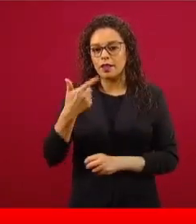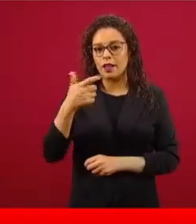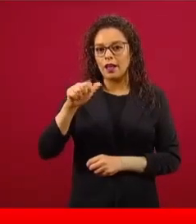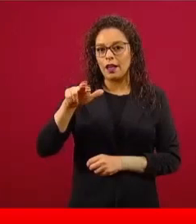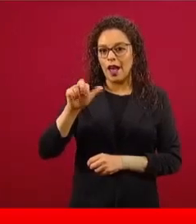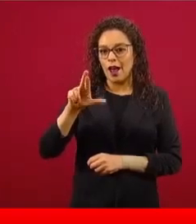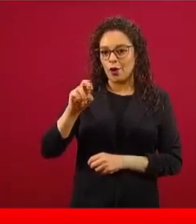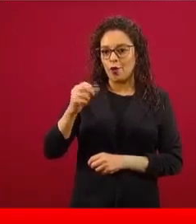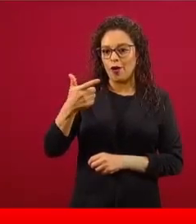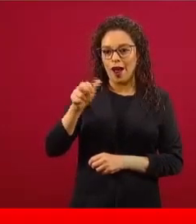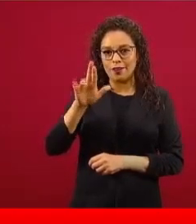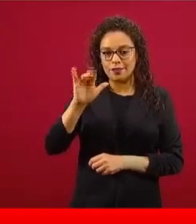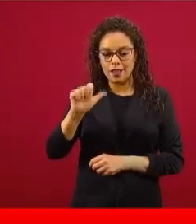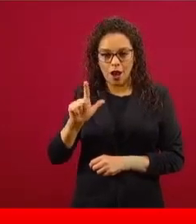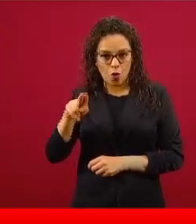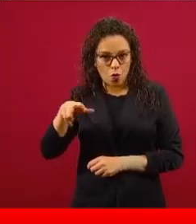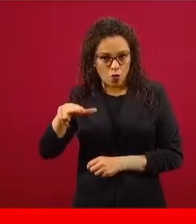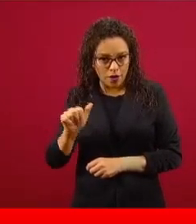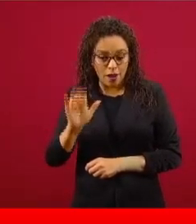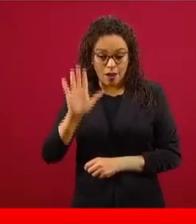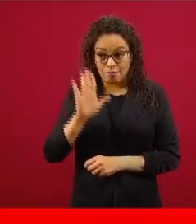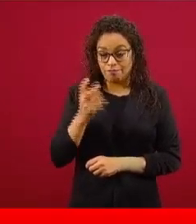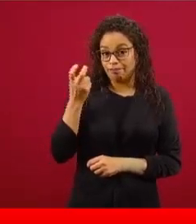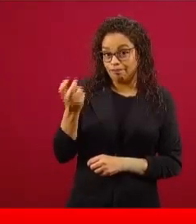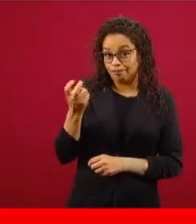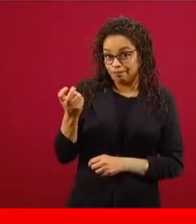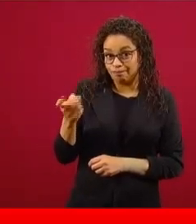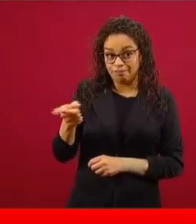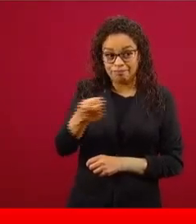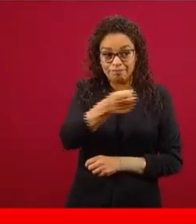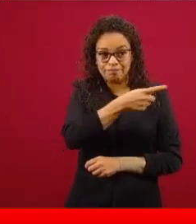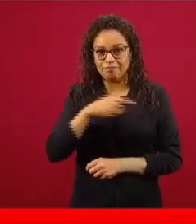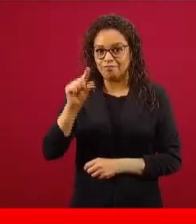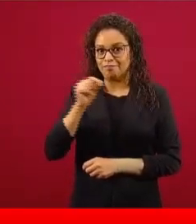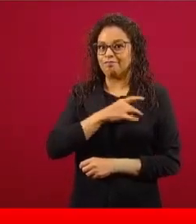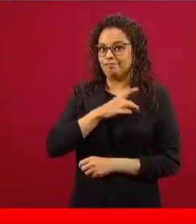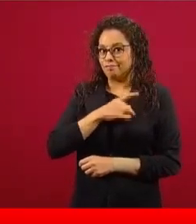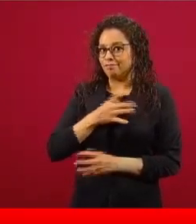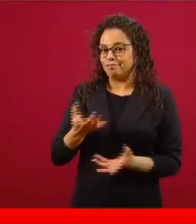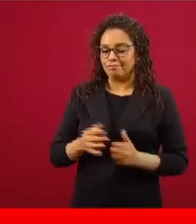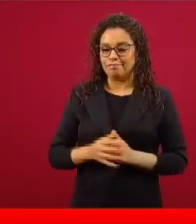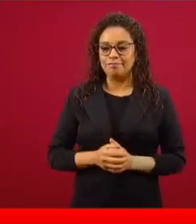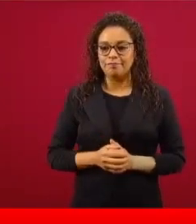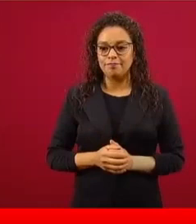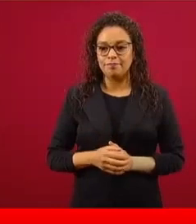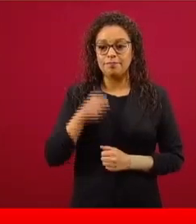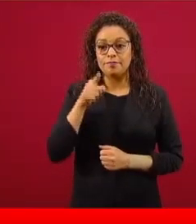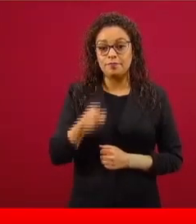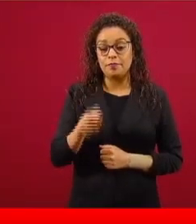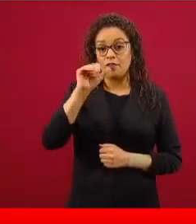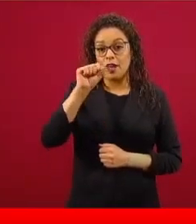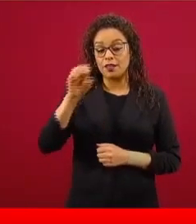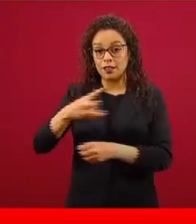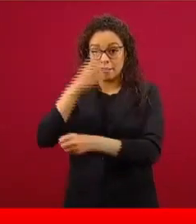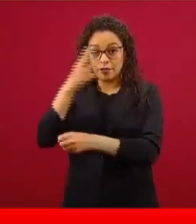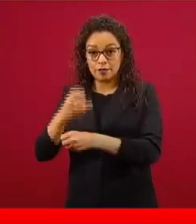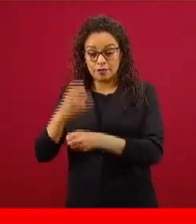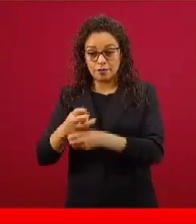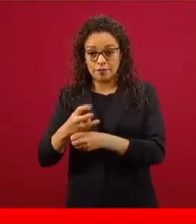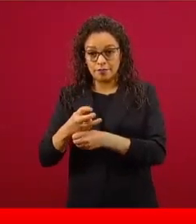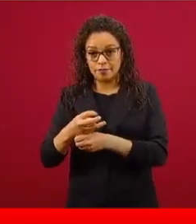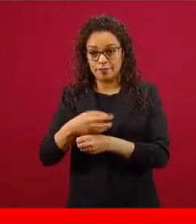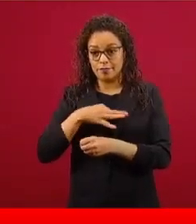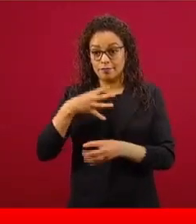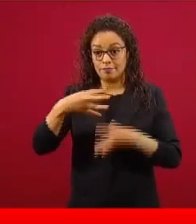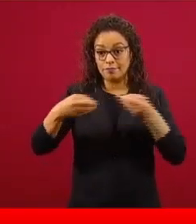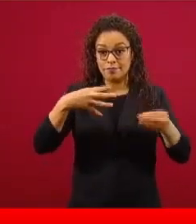Pero en WhatsApp se ha intensificado a raíz de la tercera fase de la epidemia la circulación, circulación